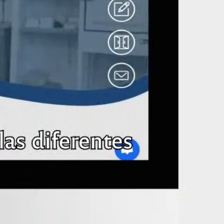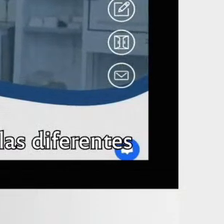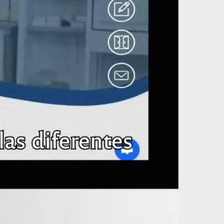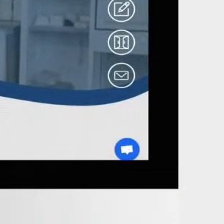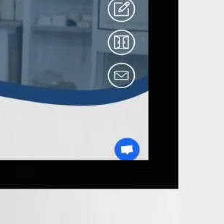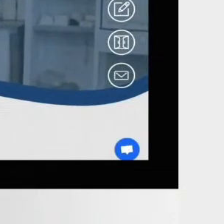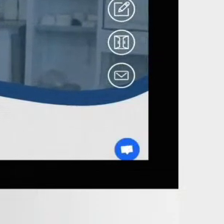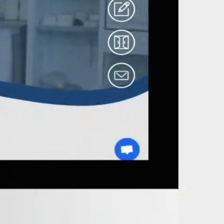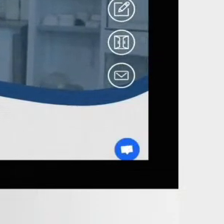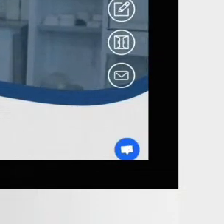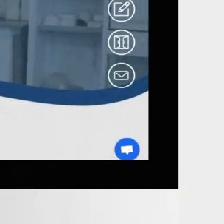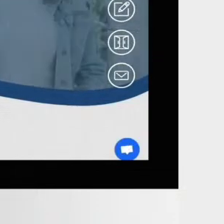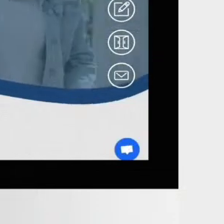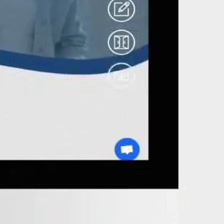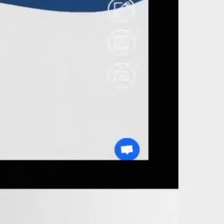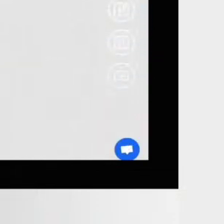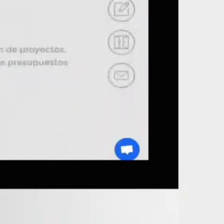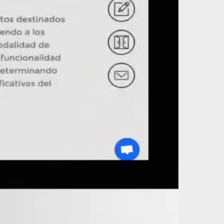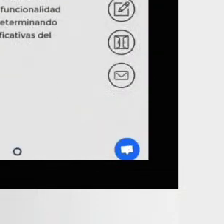que nosotros brindamos.